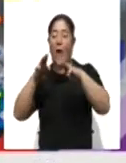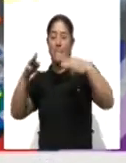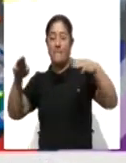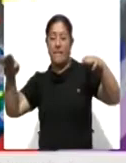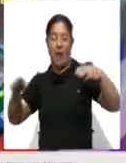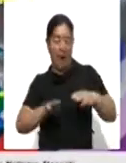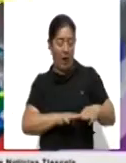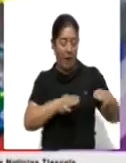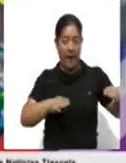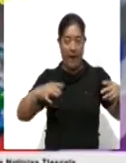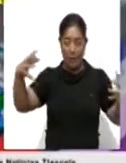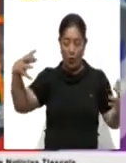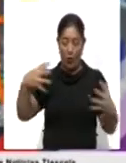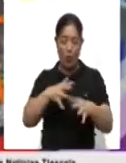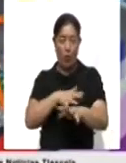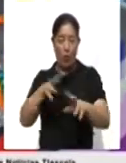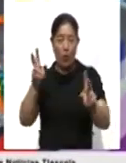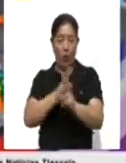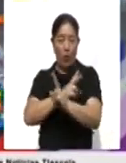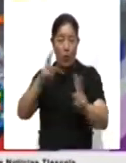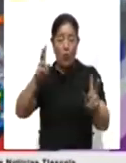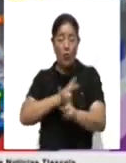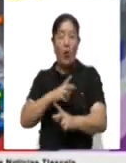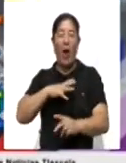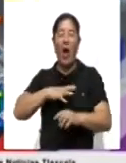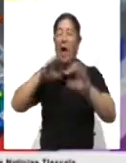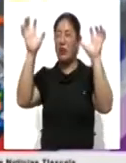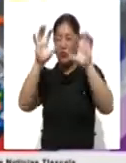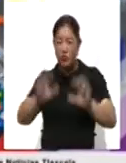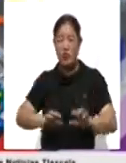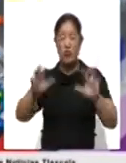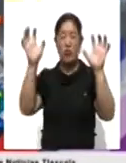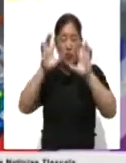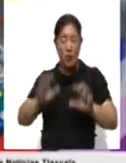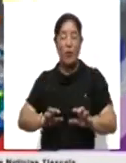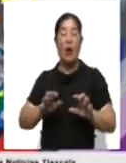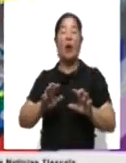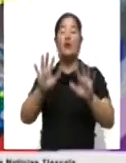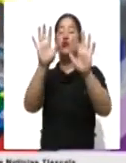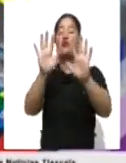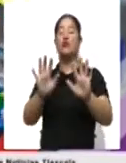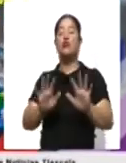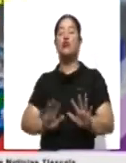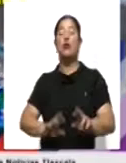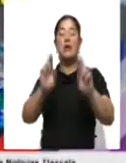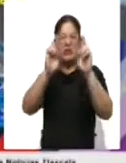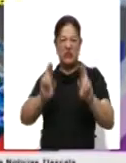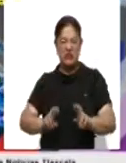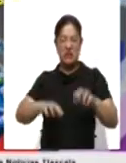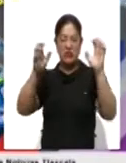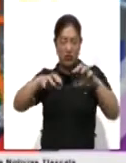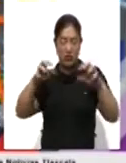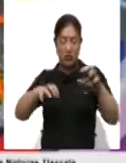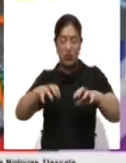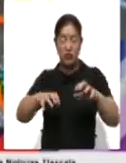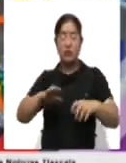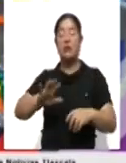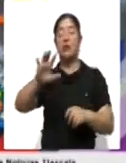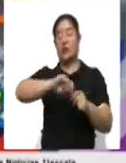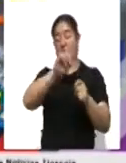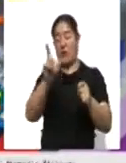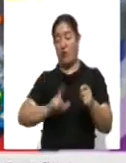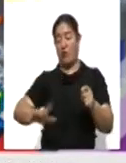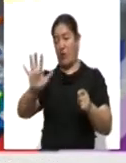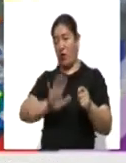lluvias fuertes, descargas eléctricas y posible caída de granizo en zonas del sureste, oriente, centro y sur de la República